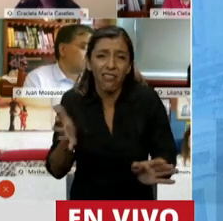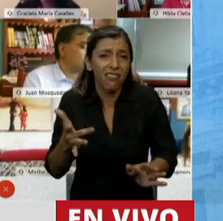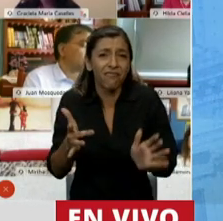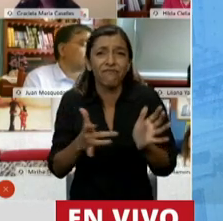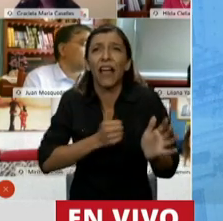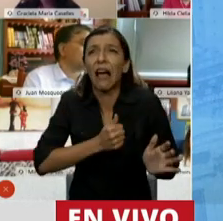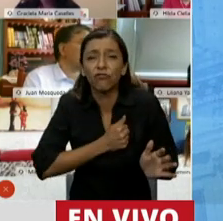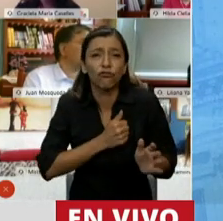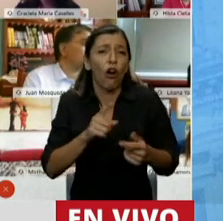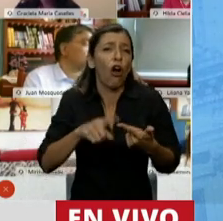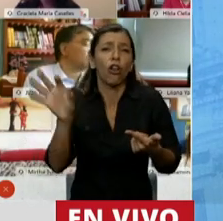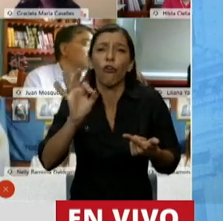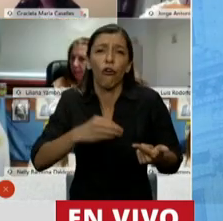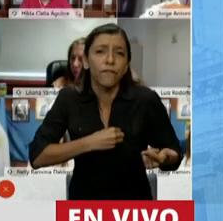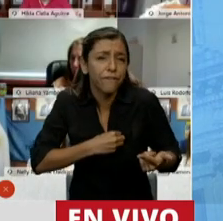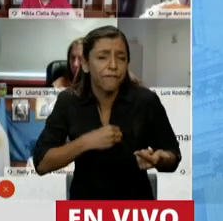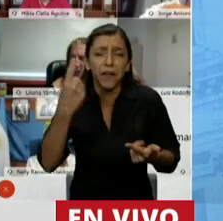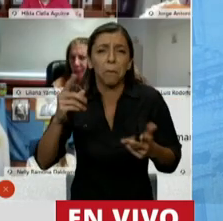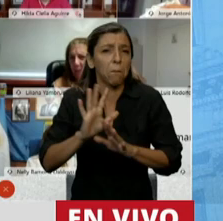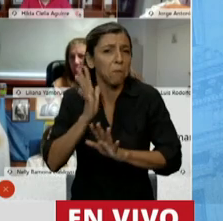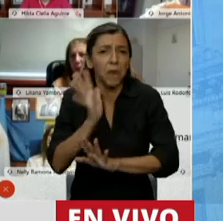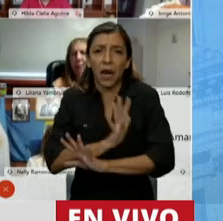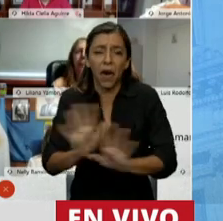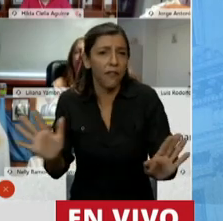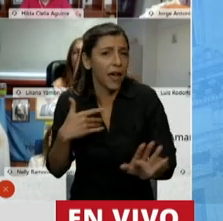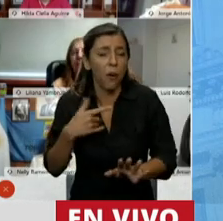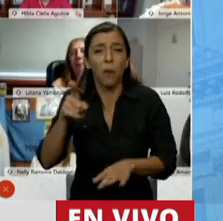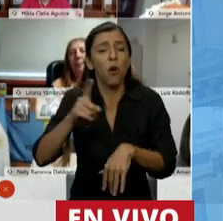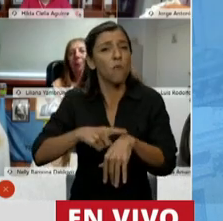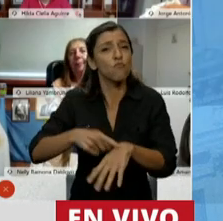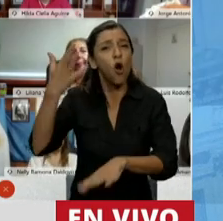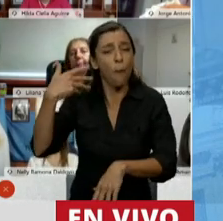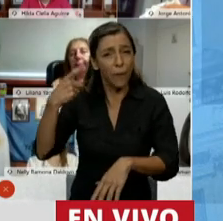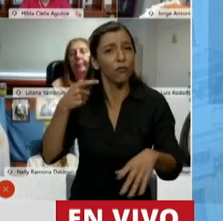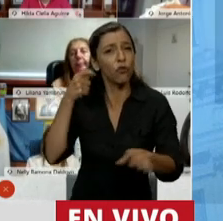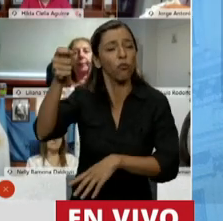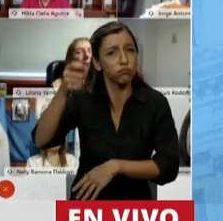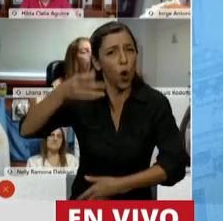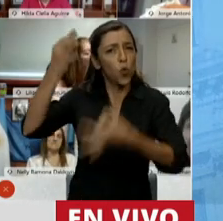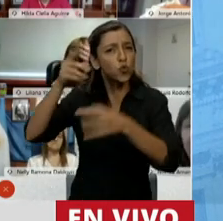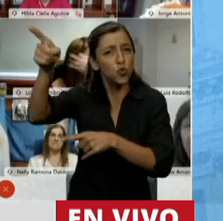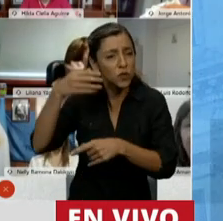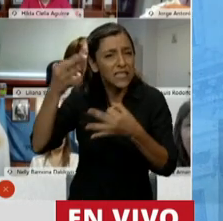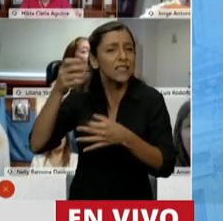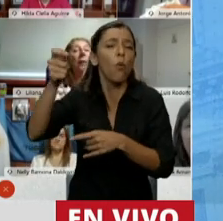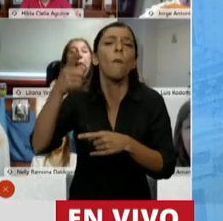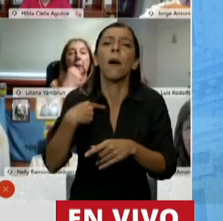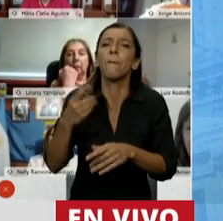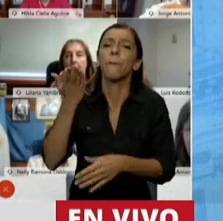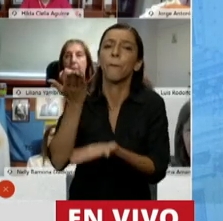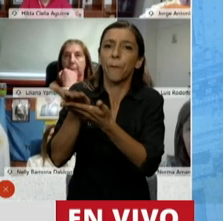religiosidad, un amparo frenó por años las prácticas que ya había convertido en